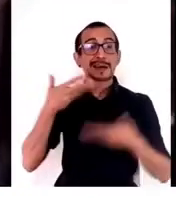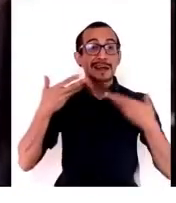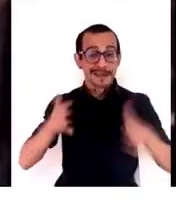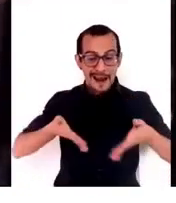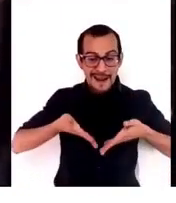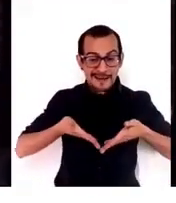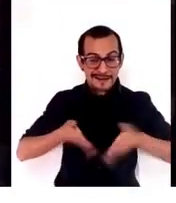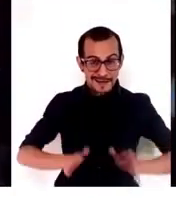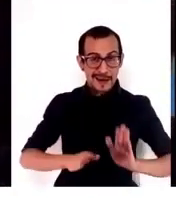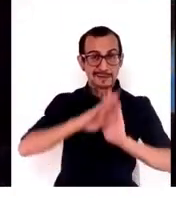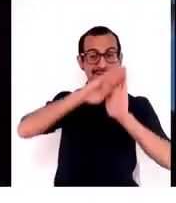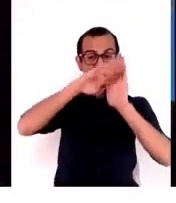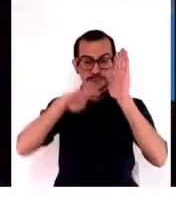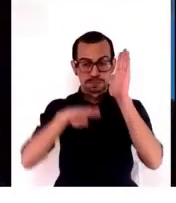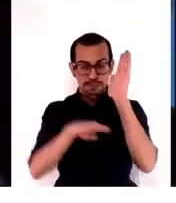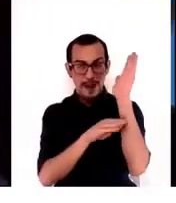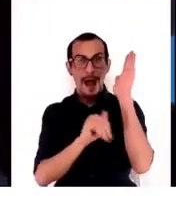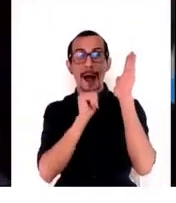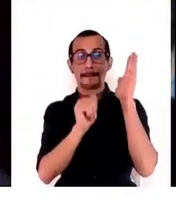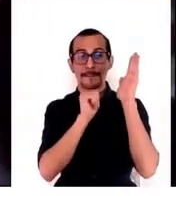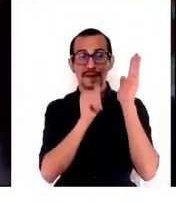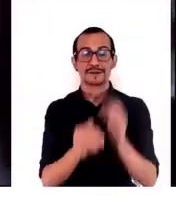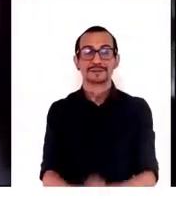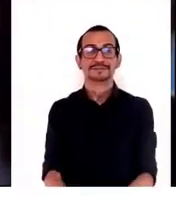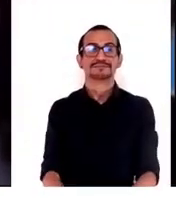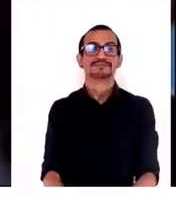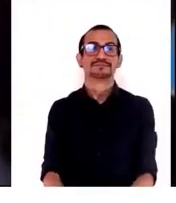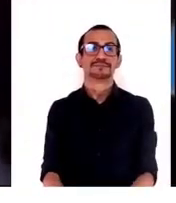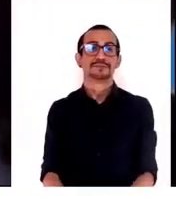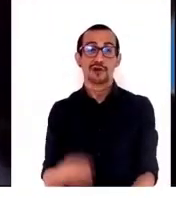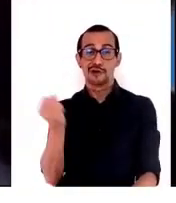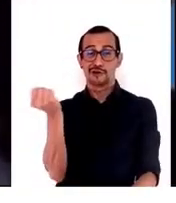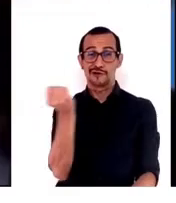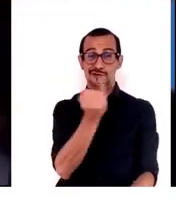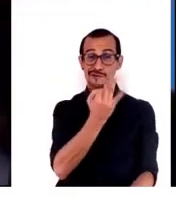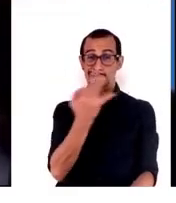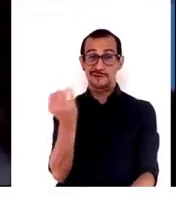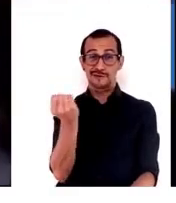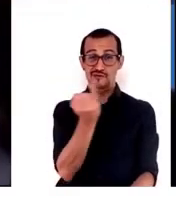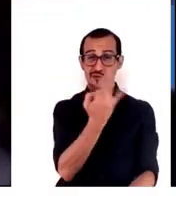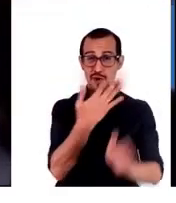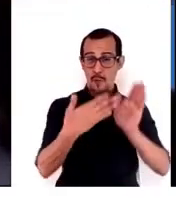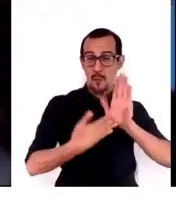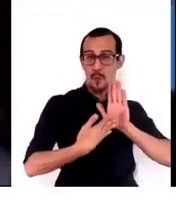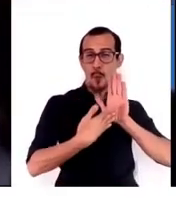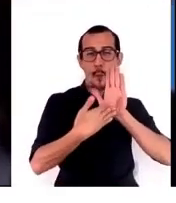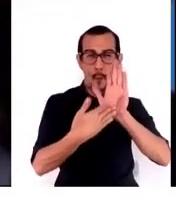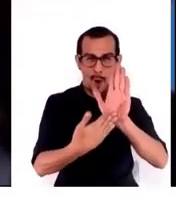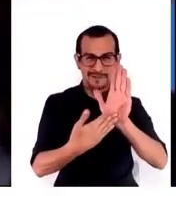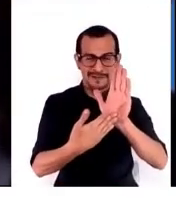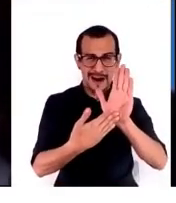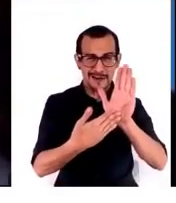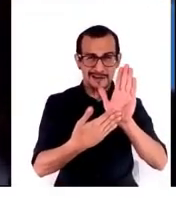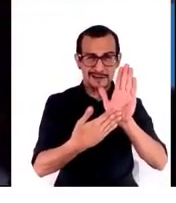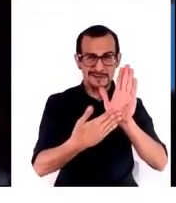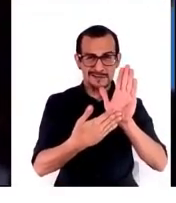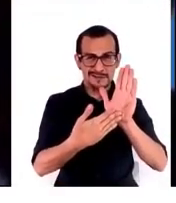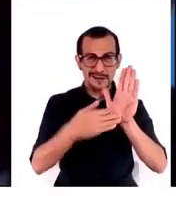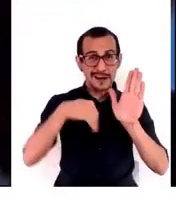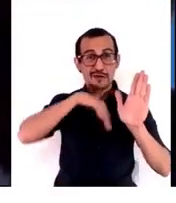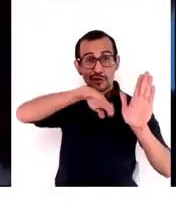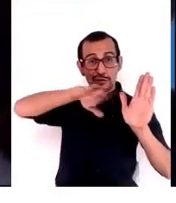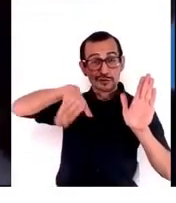pobreza. Pues los números no nos enseñan que estamos